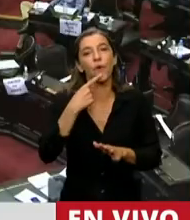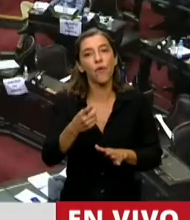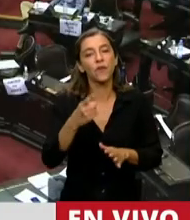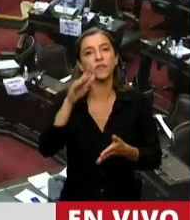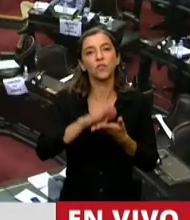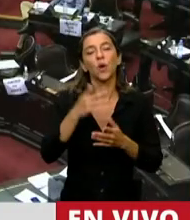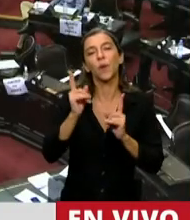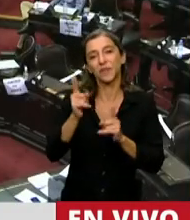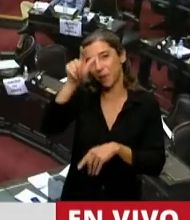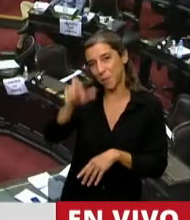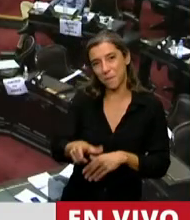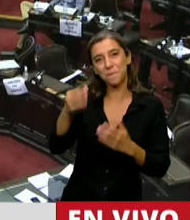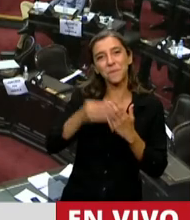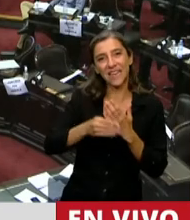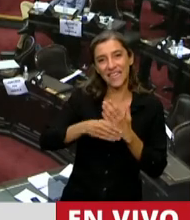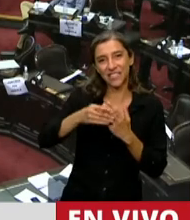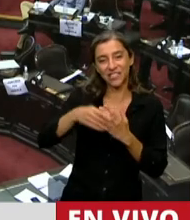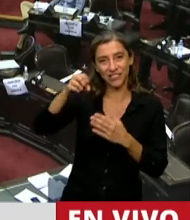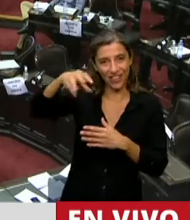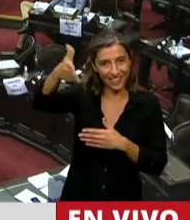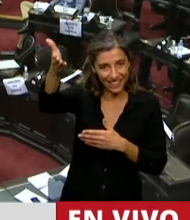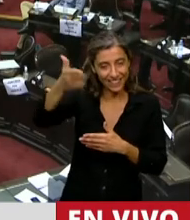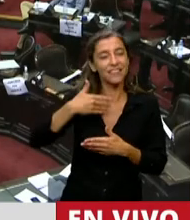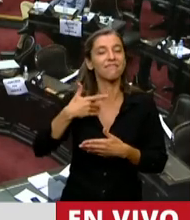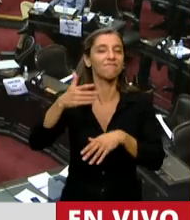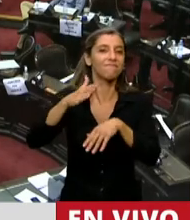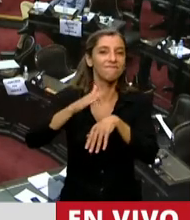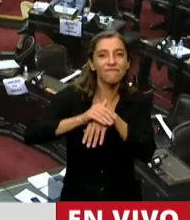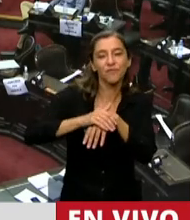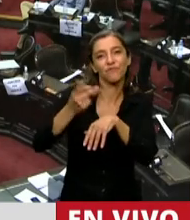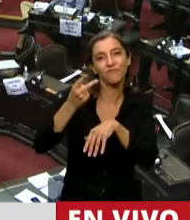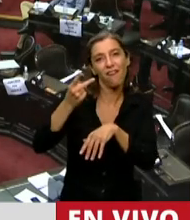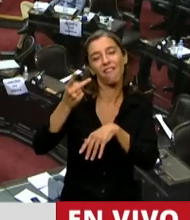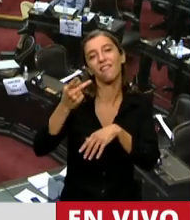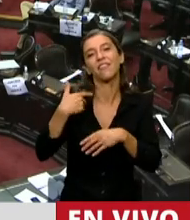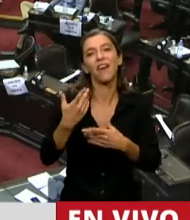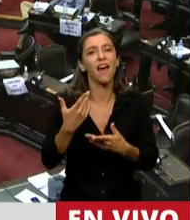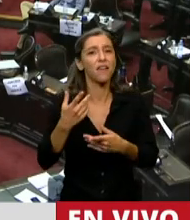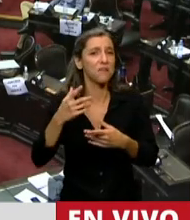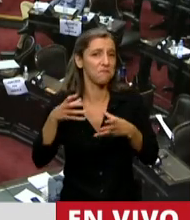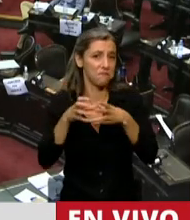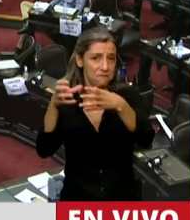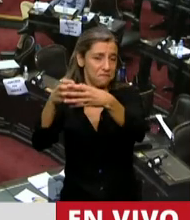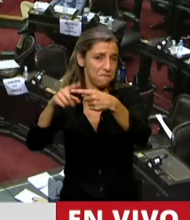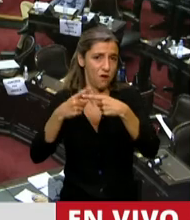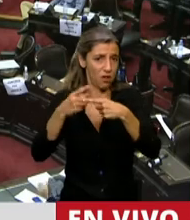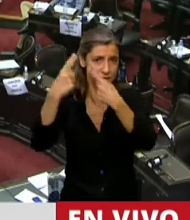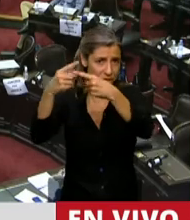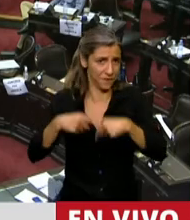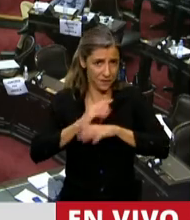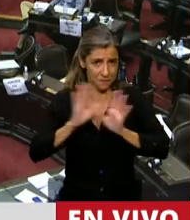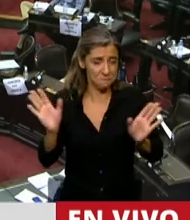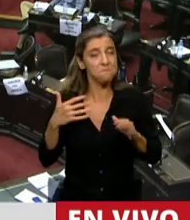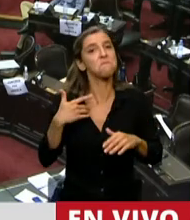Ministro Salvareza que está presente y las responsabilidades que nos competen, estamos en partidos políticos diferentes, pero